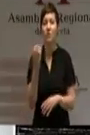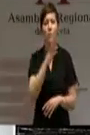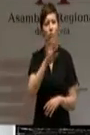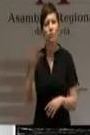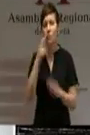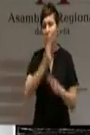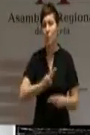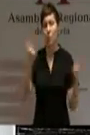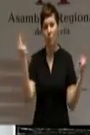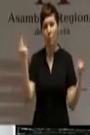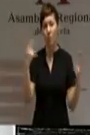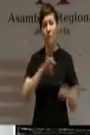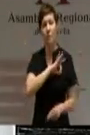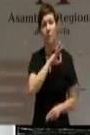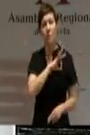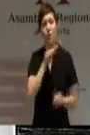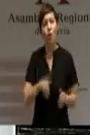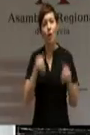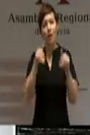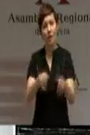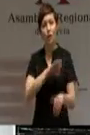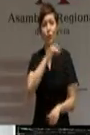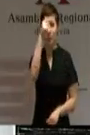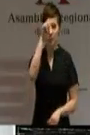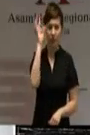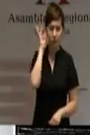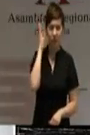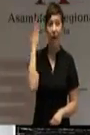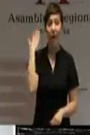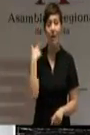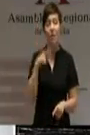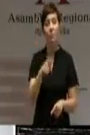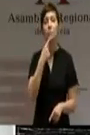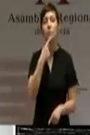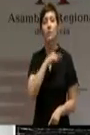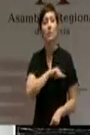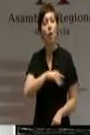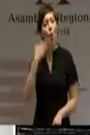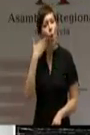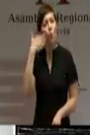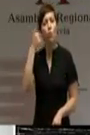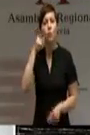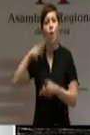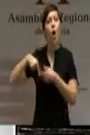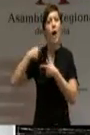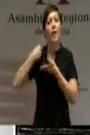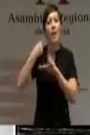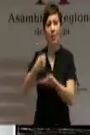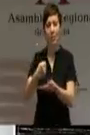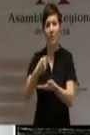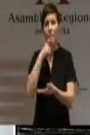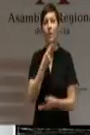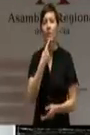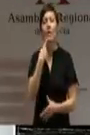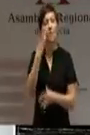Señor candidato, señorías, ayer se manifestó usted orgulloso de la herencia recibida. Se reafirmó en los errores y en la